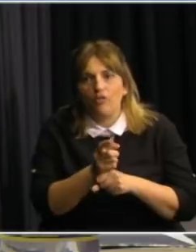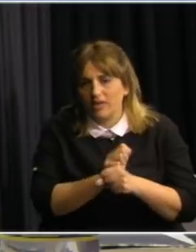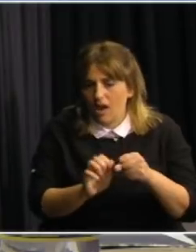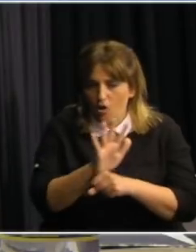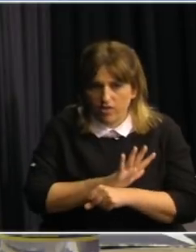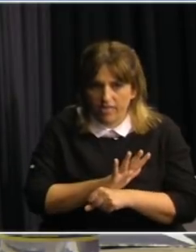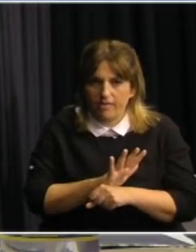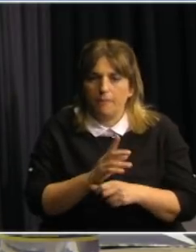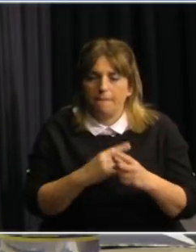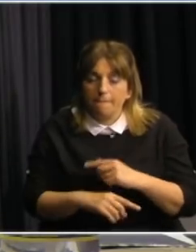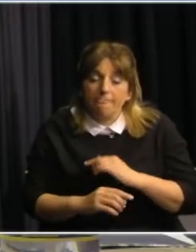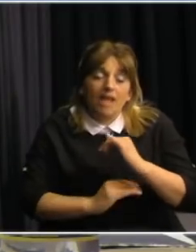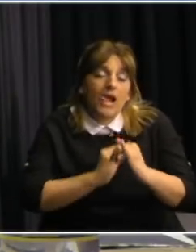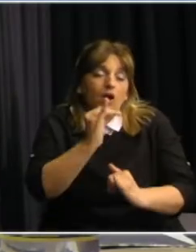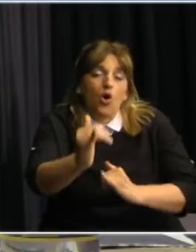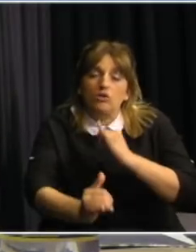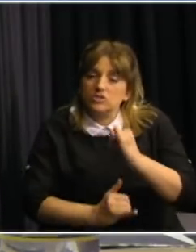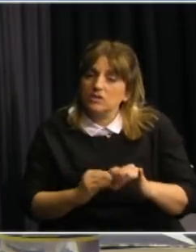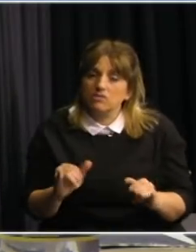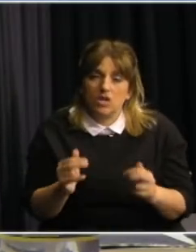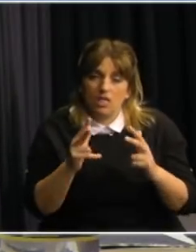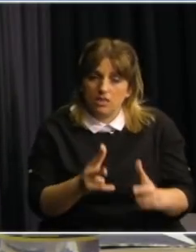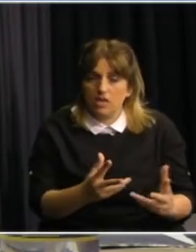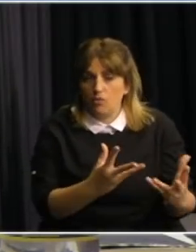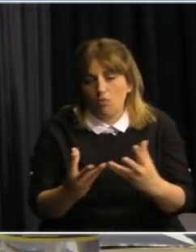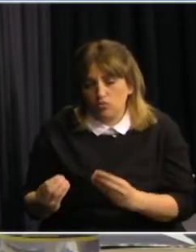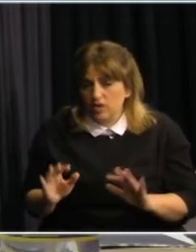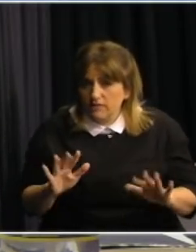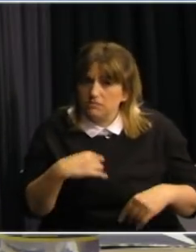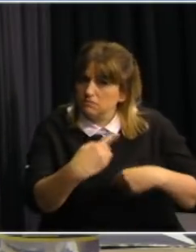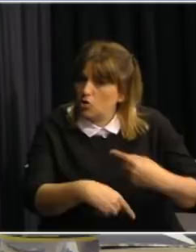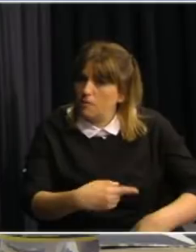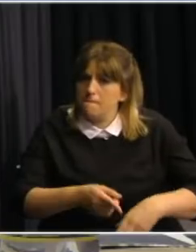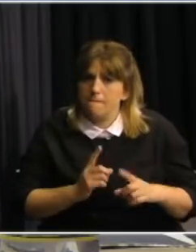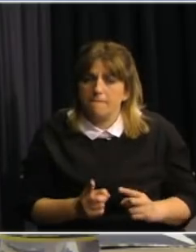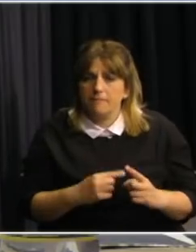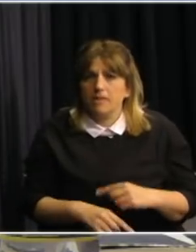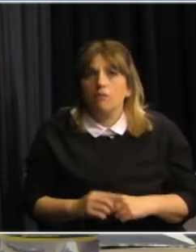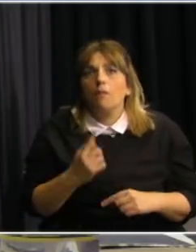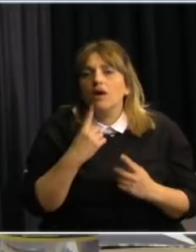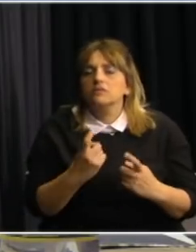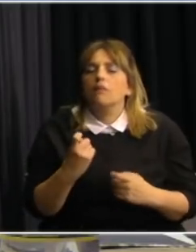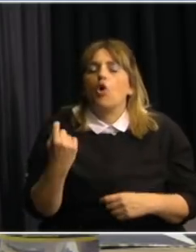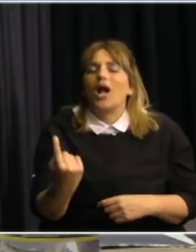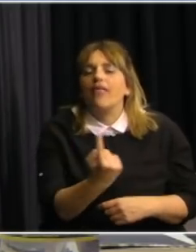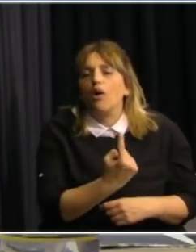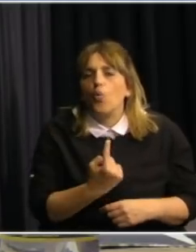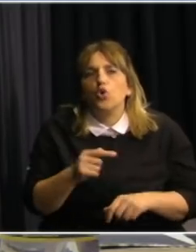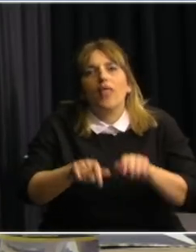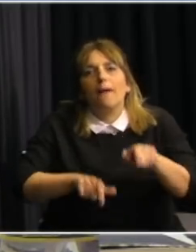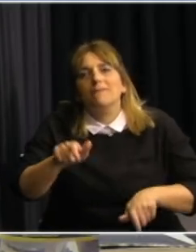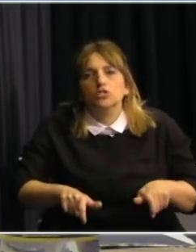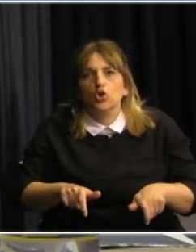consejos que hemos dicho muchas veces y los seguiremos dando porque tenemos que llegar a cada uno de los uruguayos y como decíamos cada